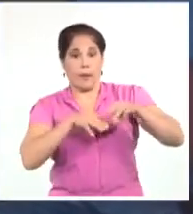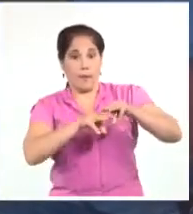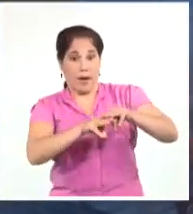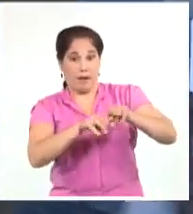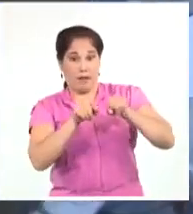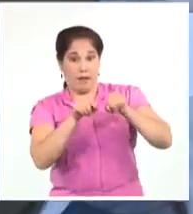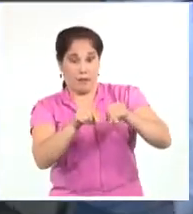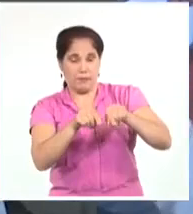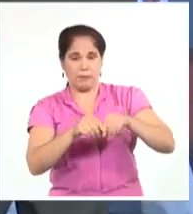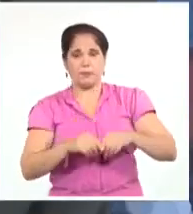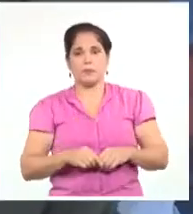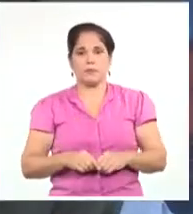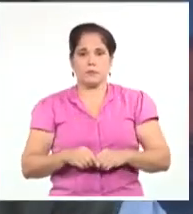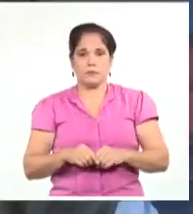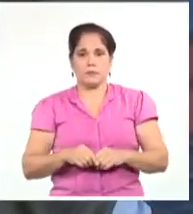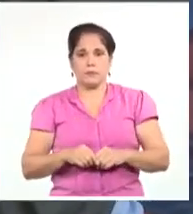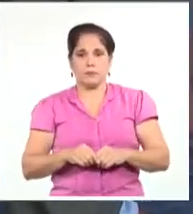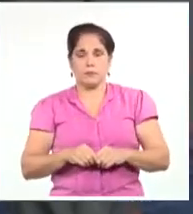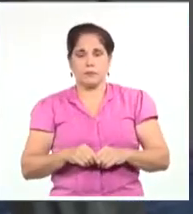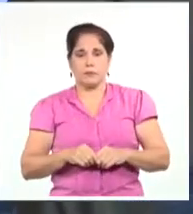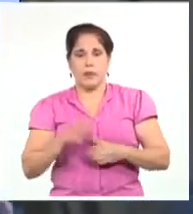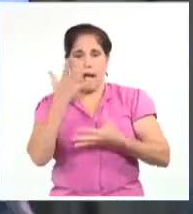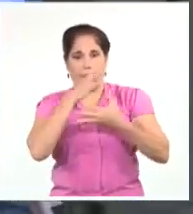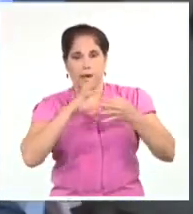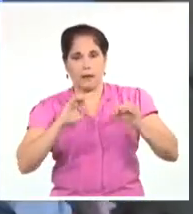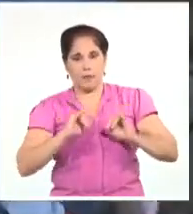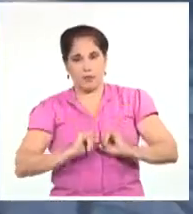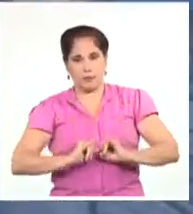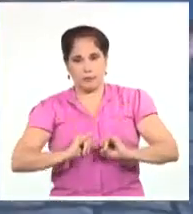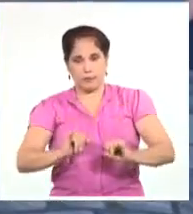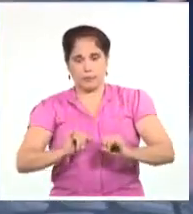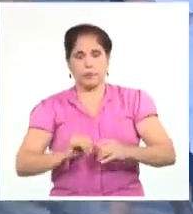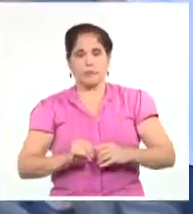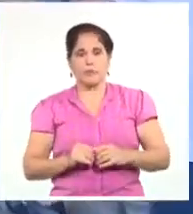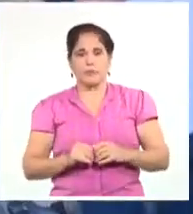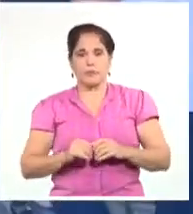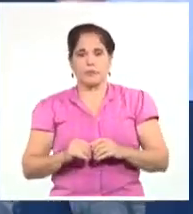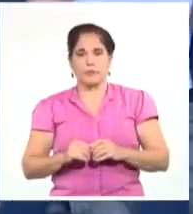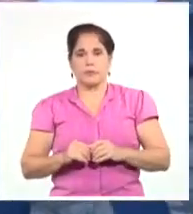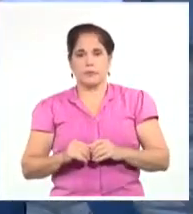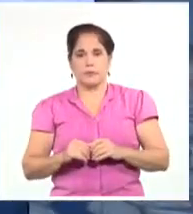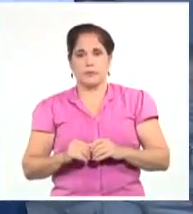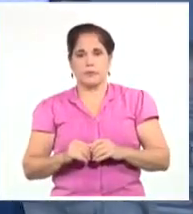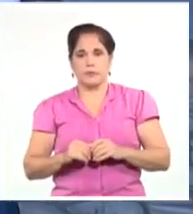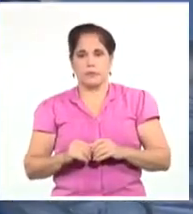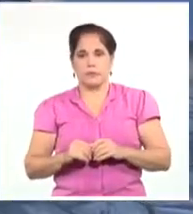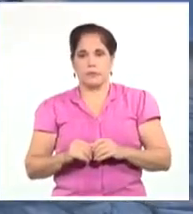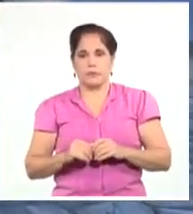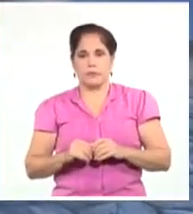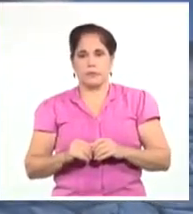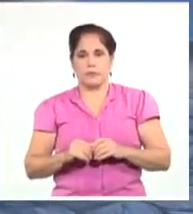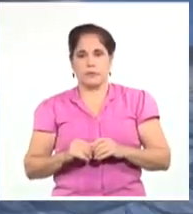este territorio. Desde Artemisa, Alexander Socia y José Luis Guía, Sistema Informativo de la Televisión Cubana.